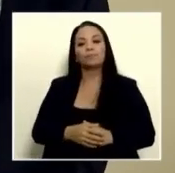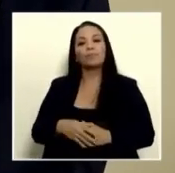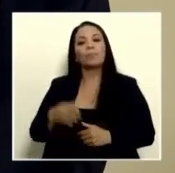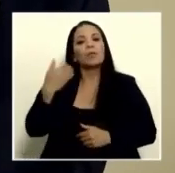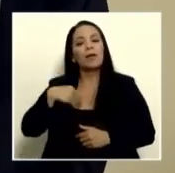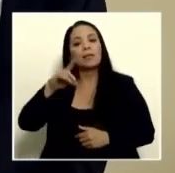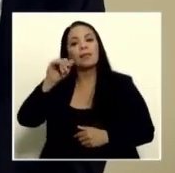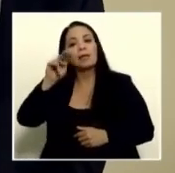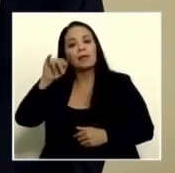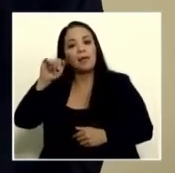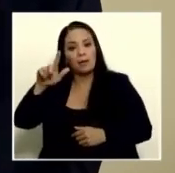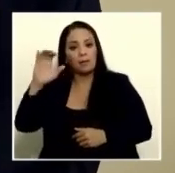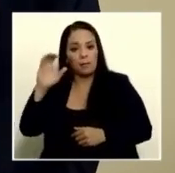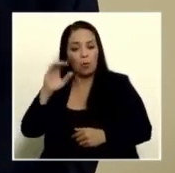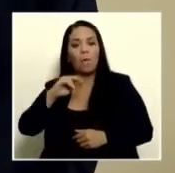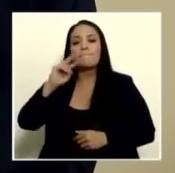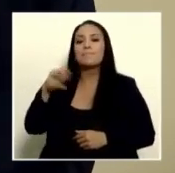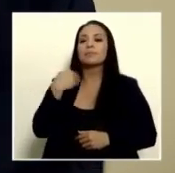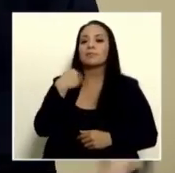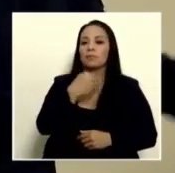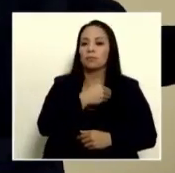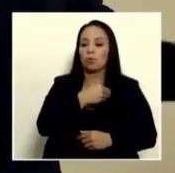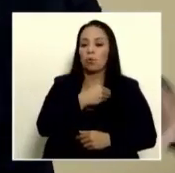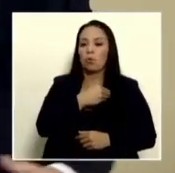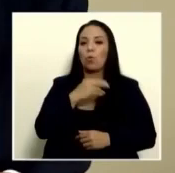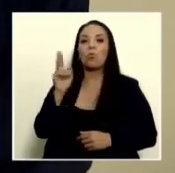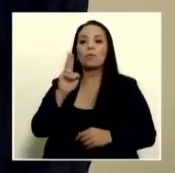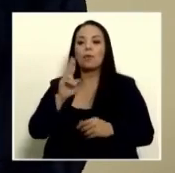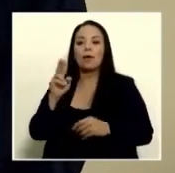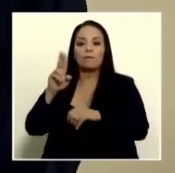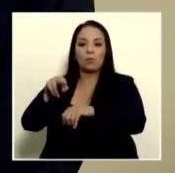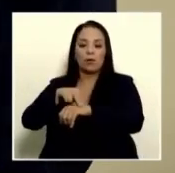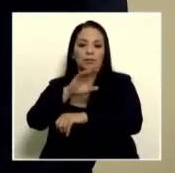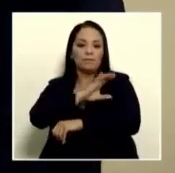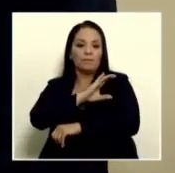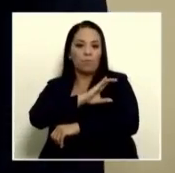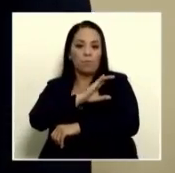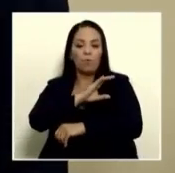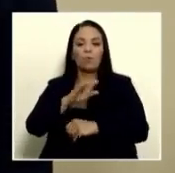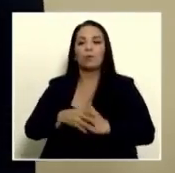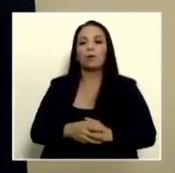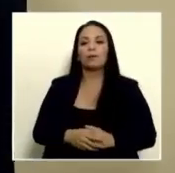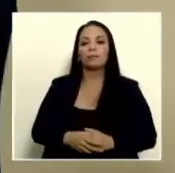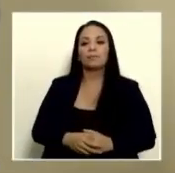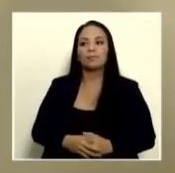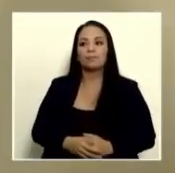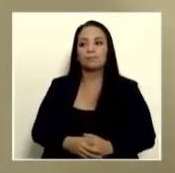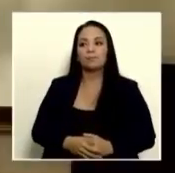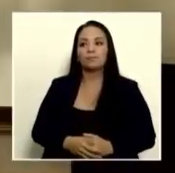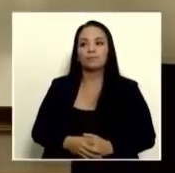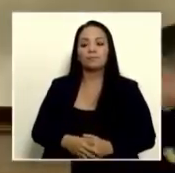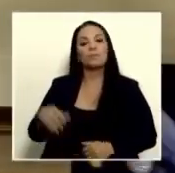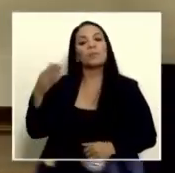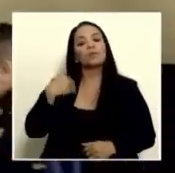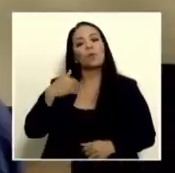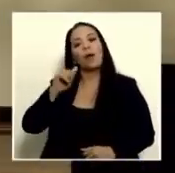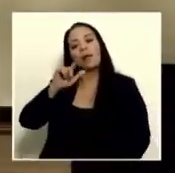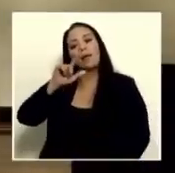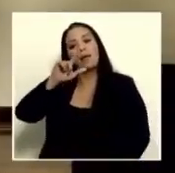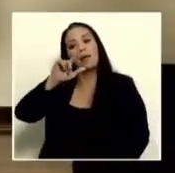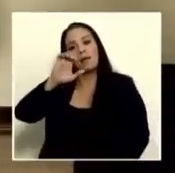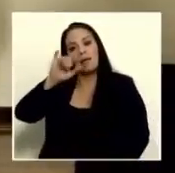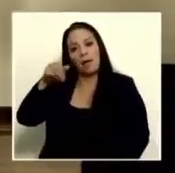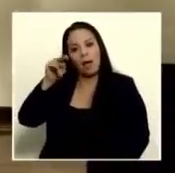señor Daniel Calderón, viceministro de Unidades Regulares de la Fuerza Pública, al señor Alejandro